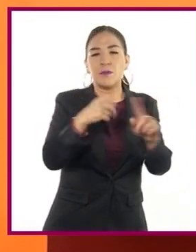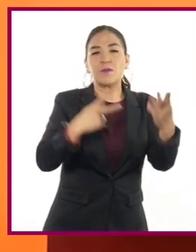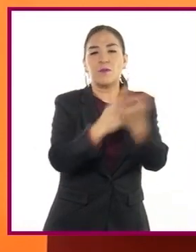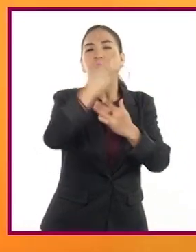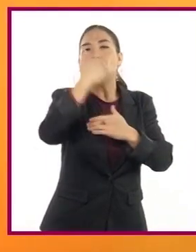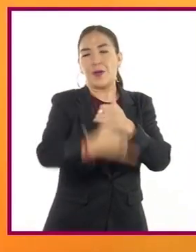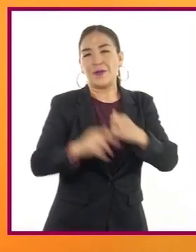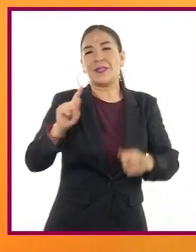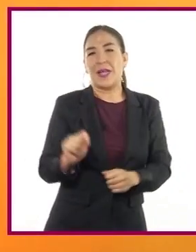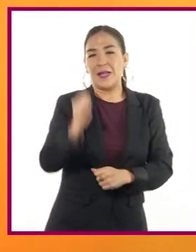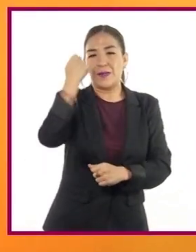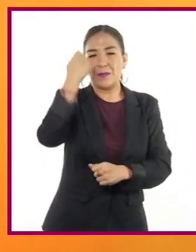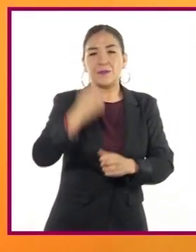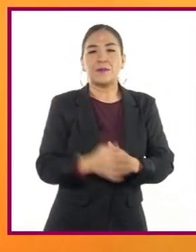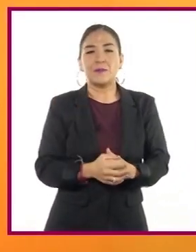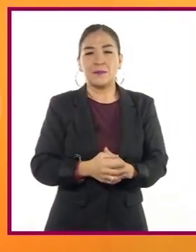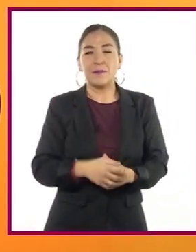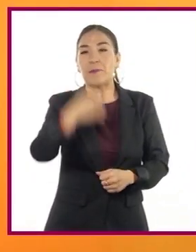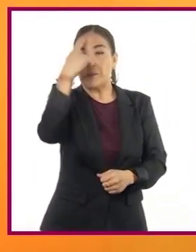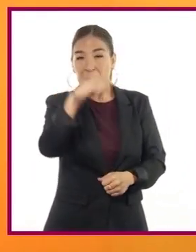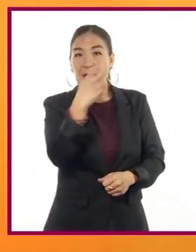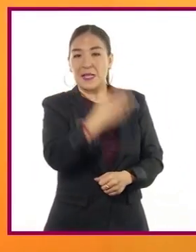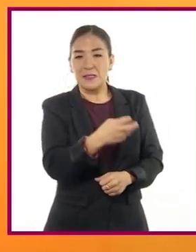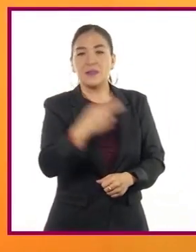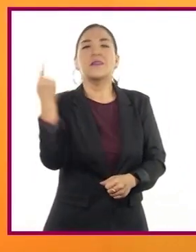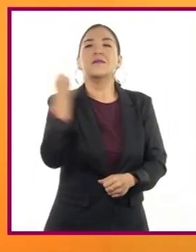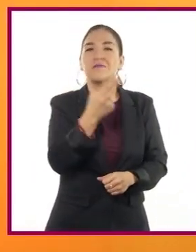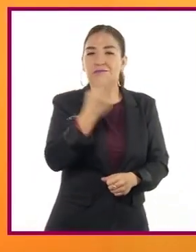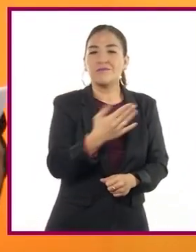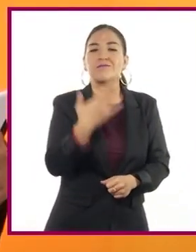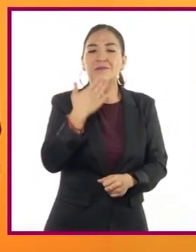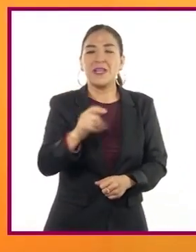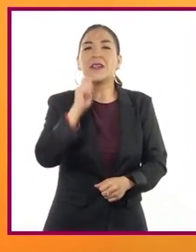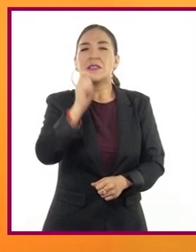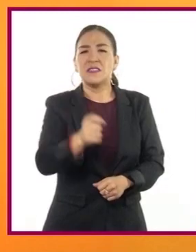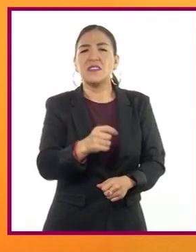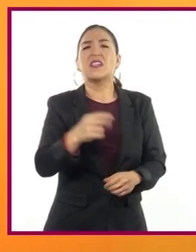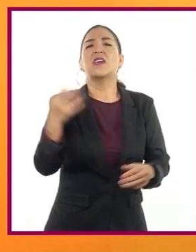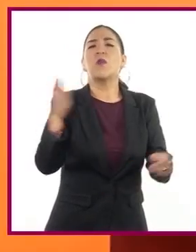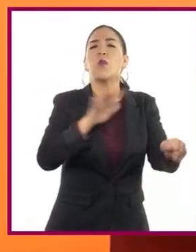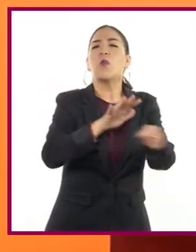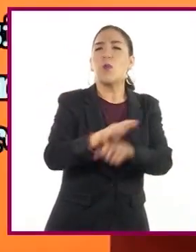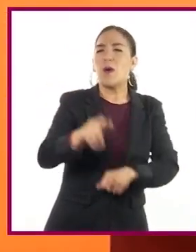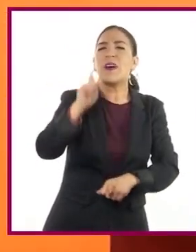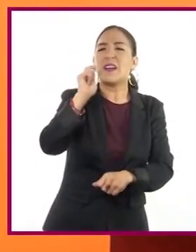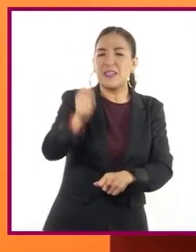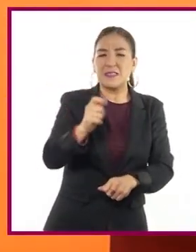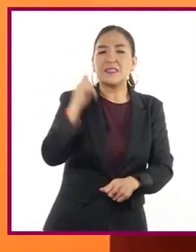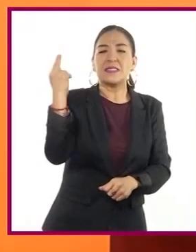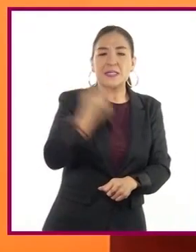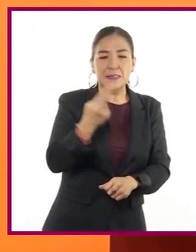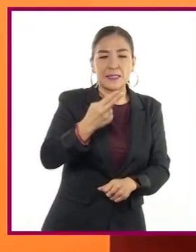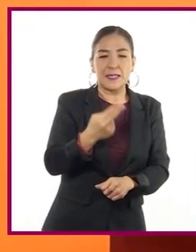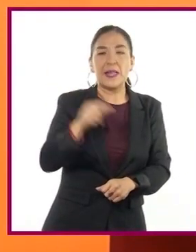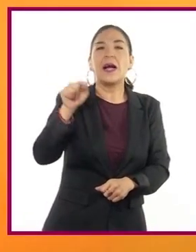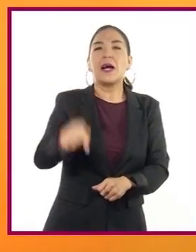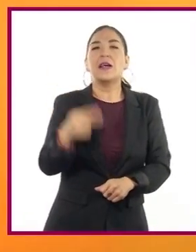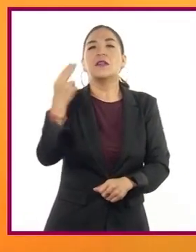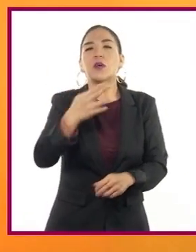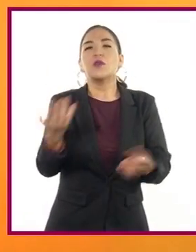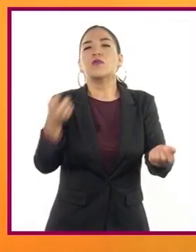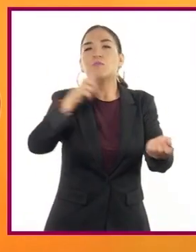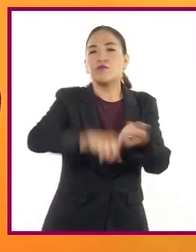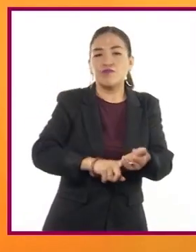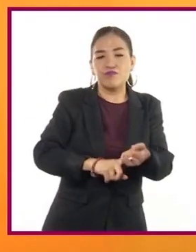tecnológico. Para ello, sería bueno recordar lo que es una necesidad. Una necesidad es una